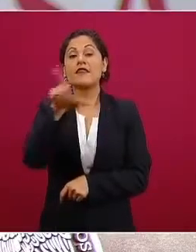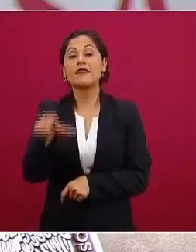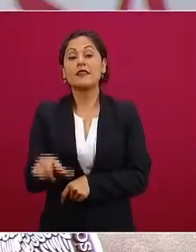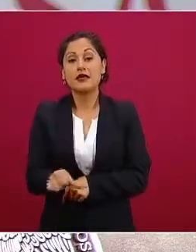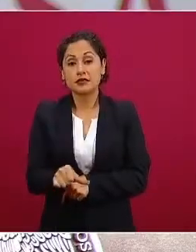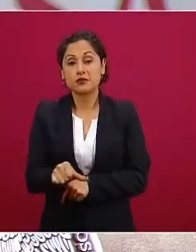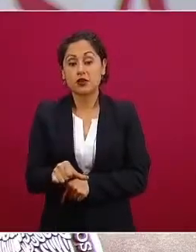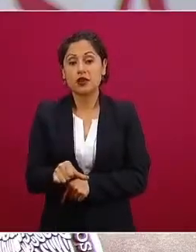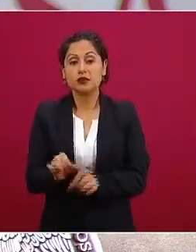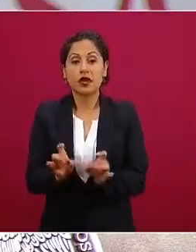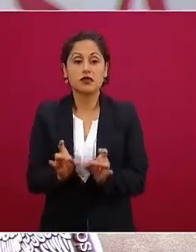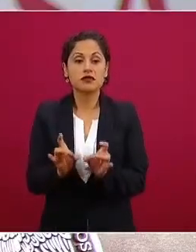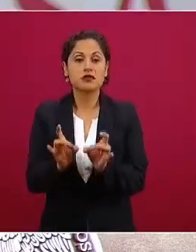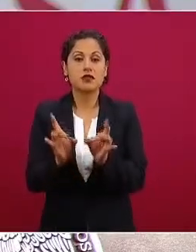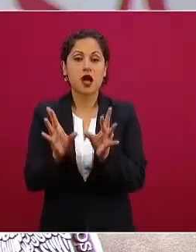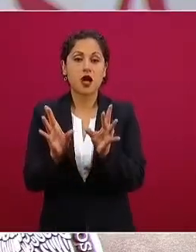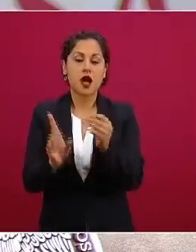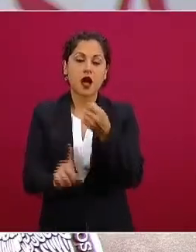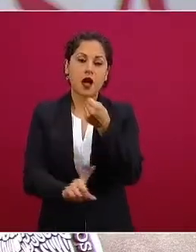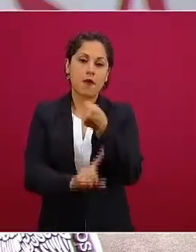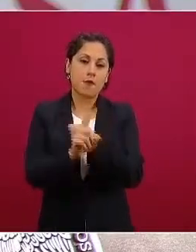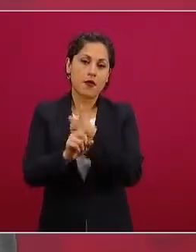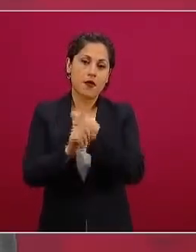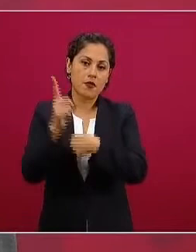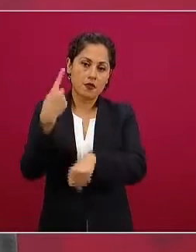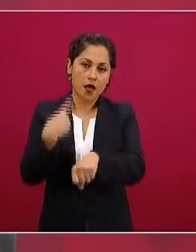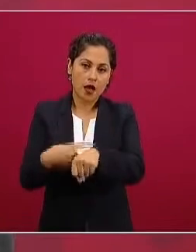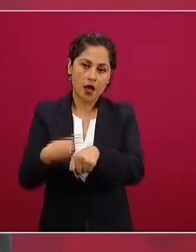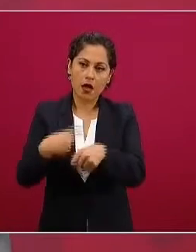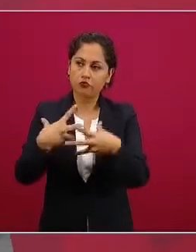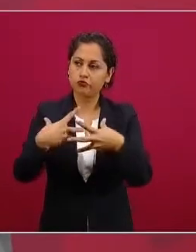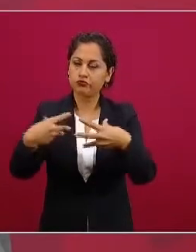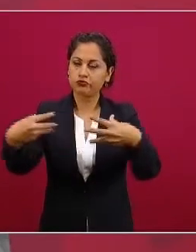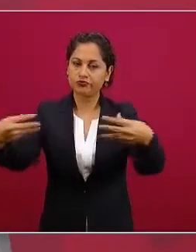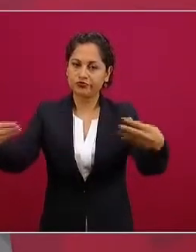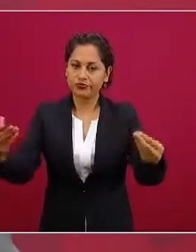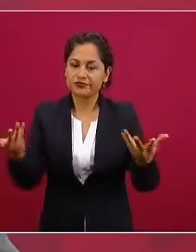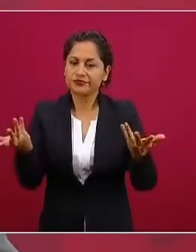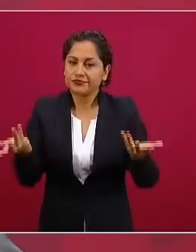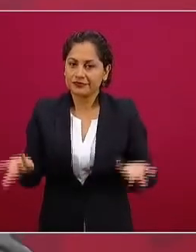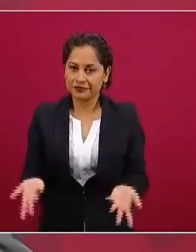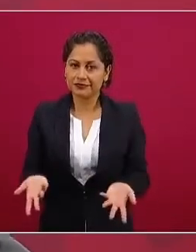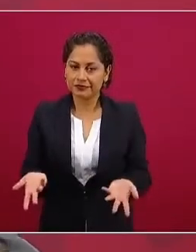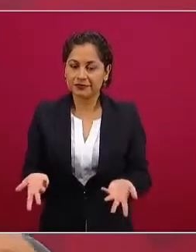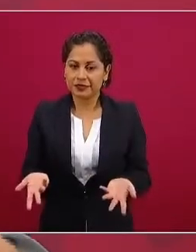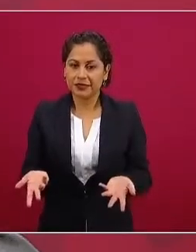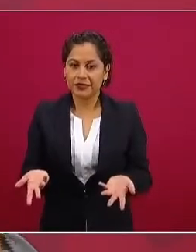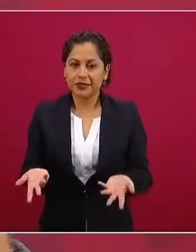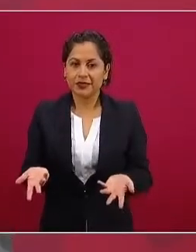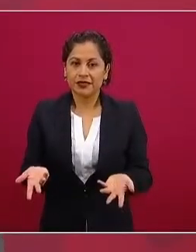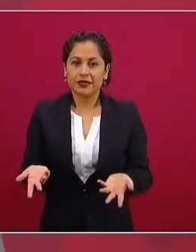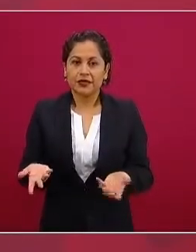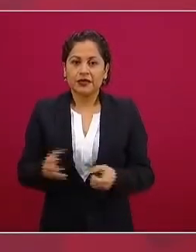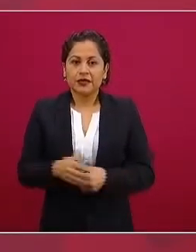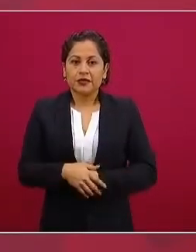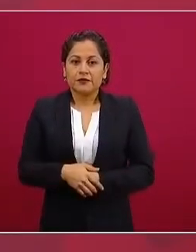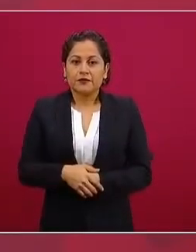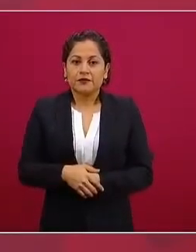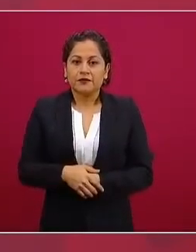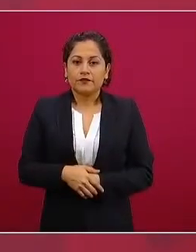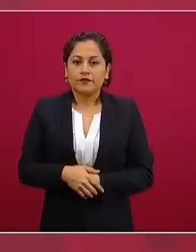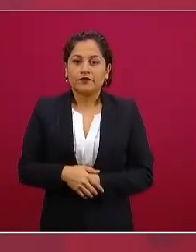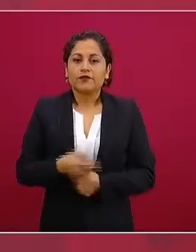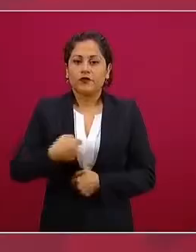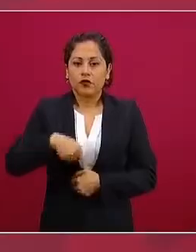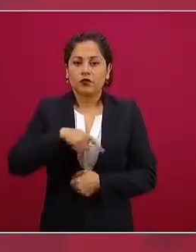la epidemia y nos agarró al inicio de todo